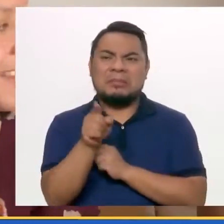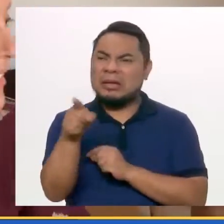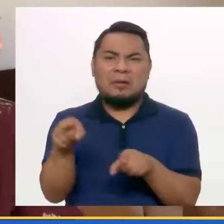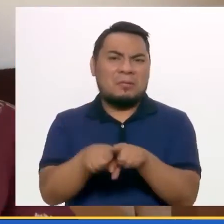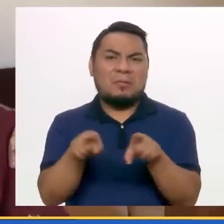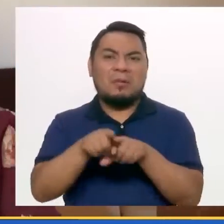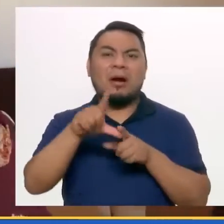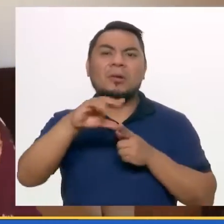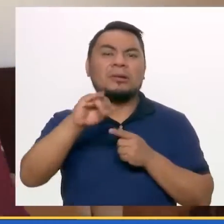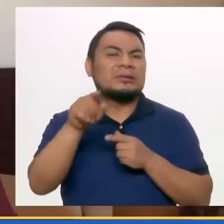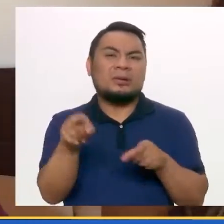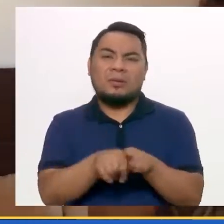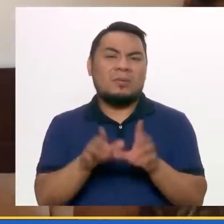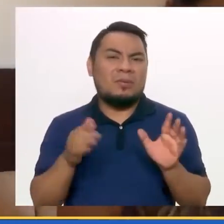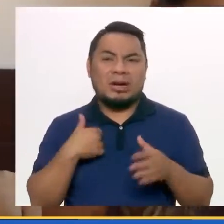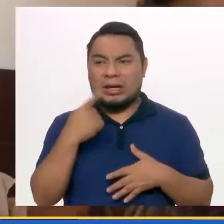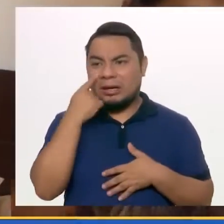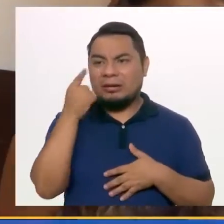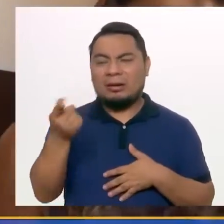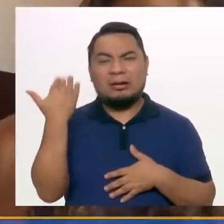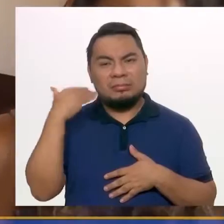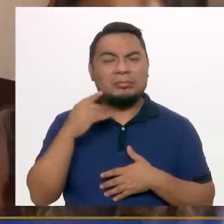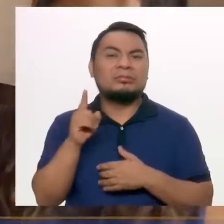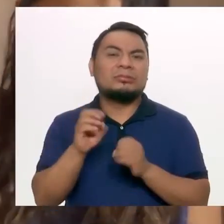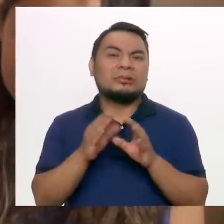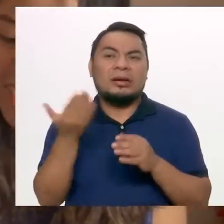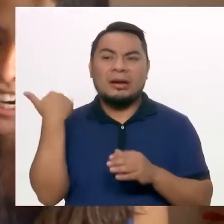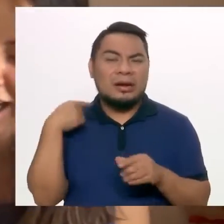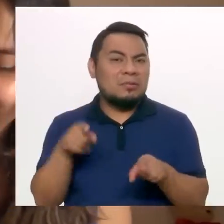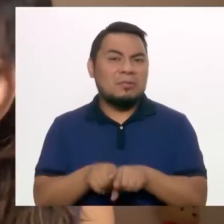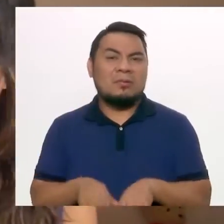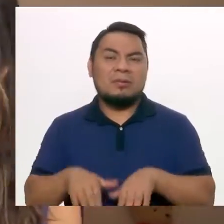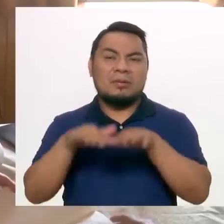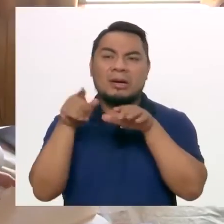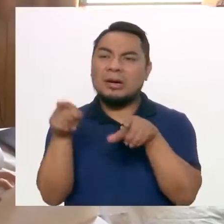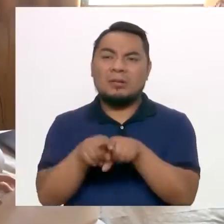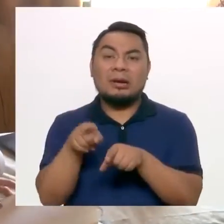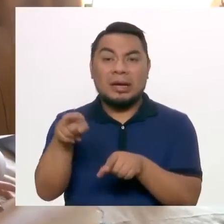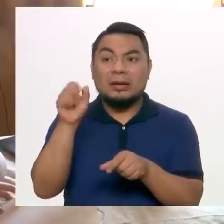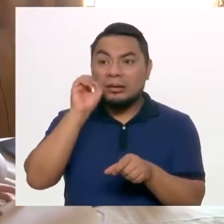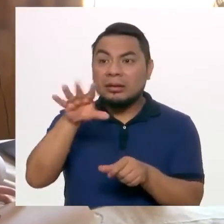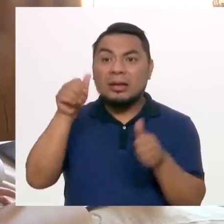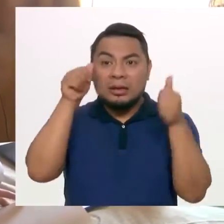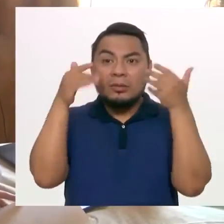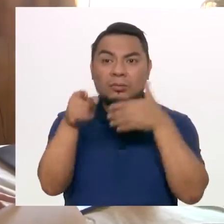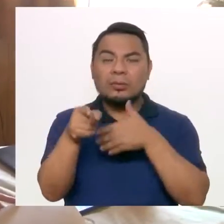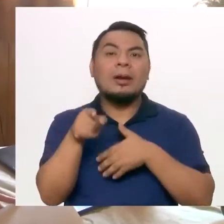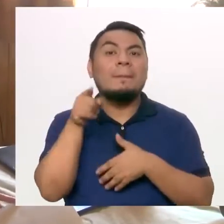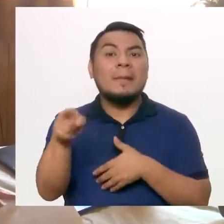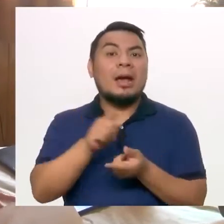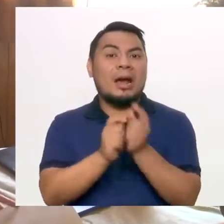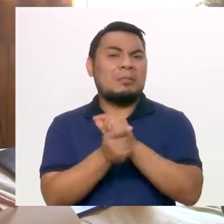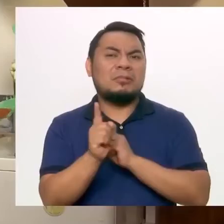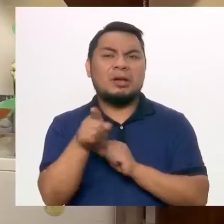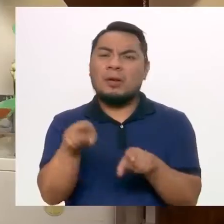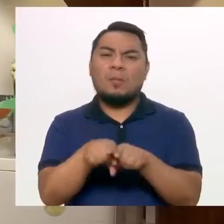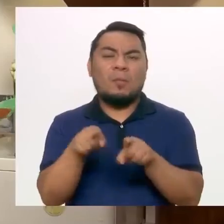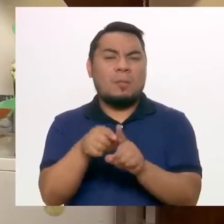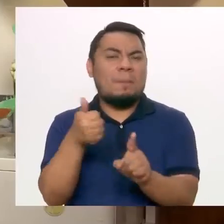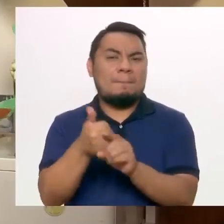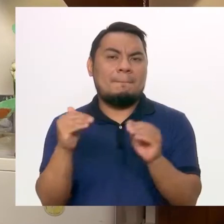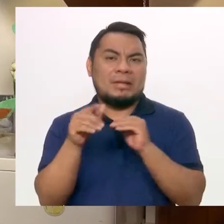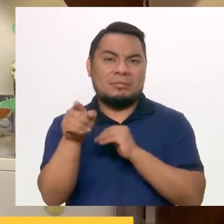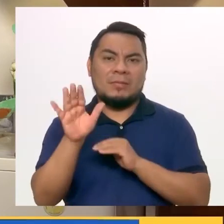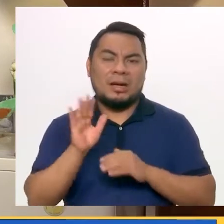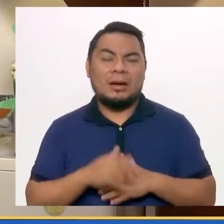siendo la misma Lucía que conocíamos un día antes versus que nos había dicho de que era autista, ¿no? Ella seguía